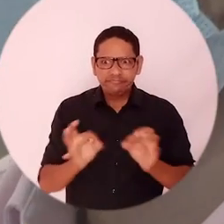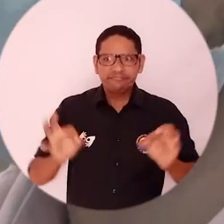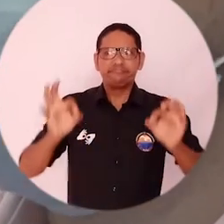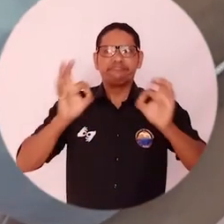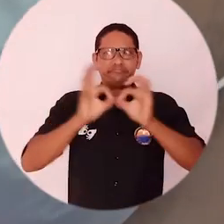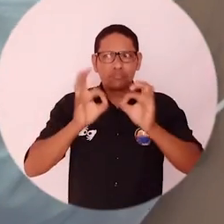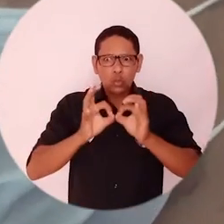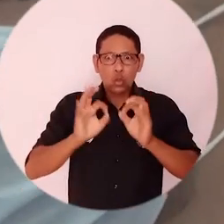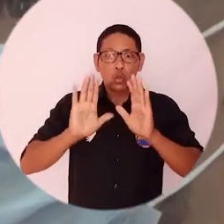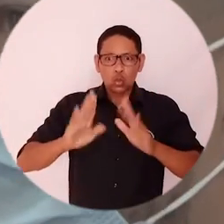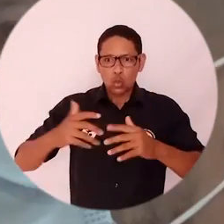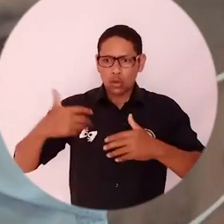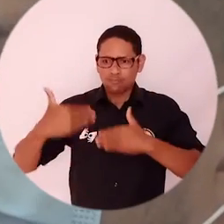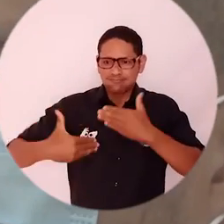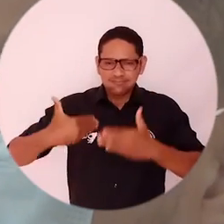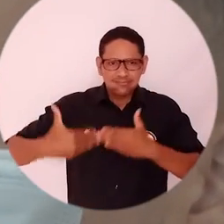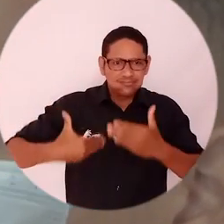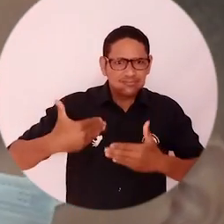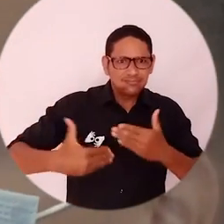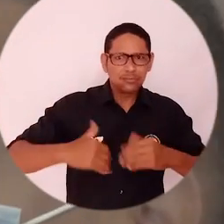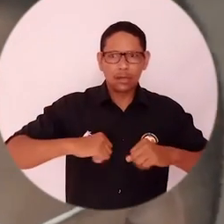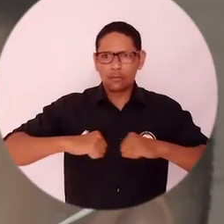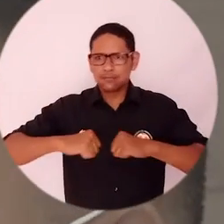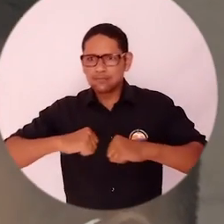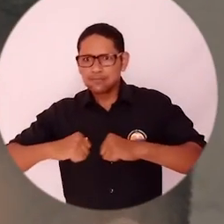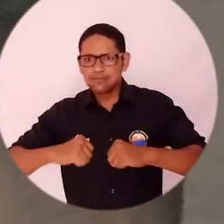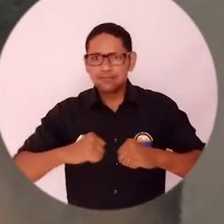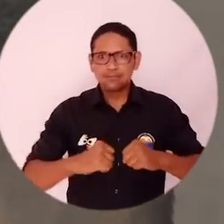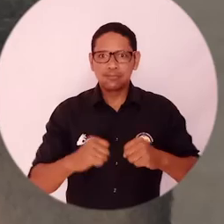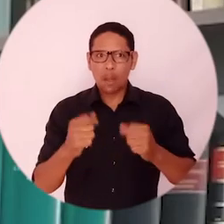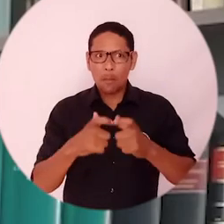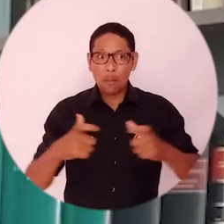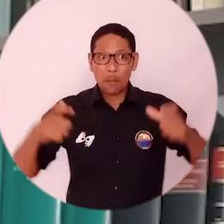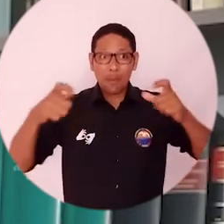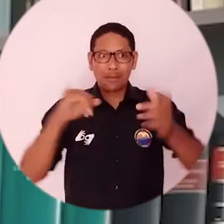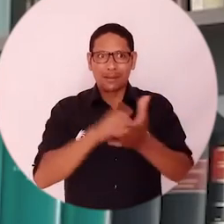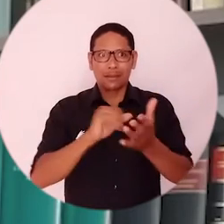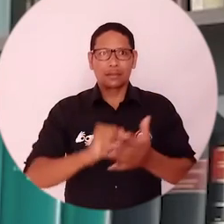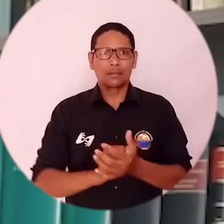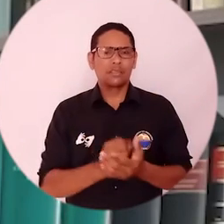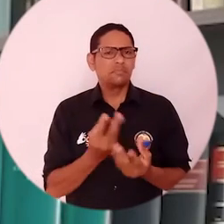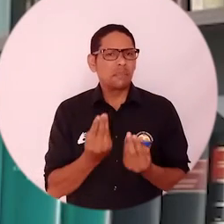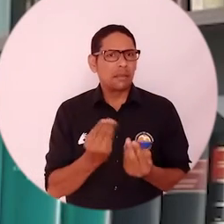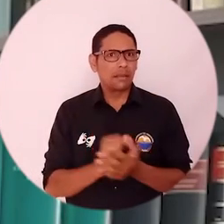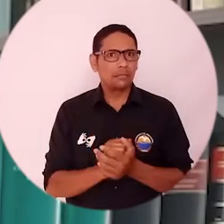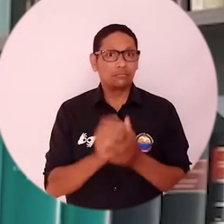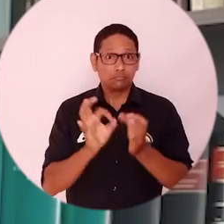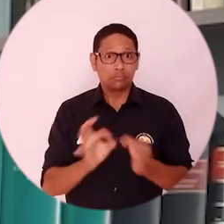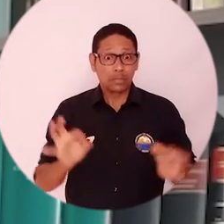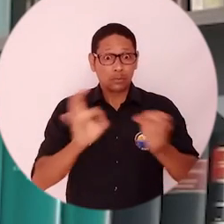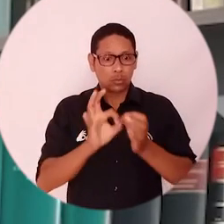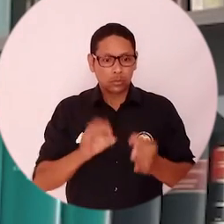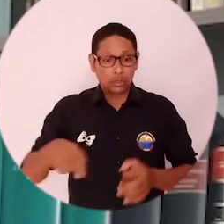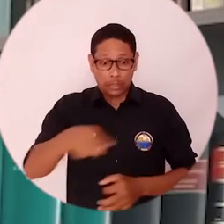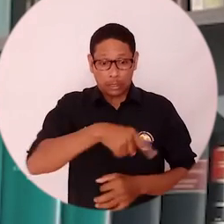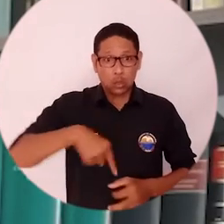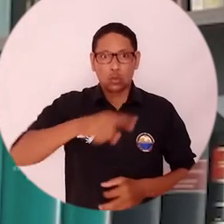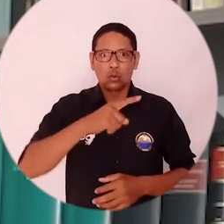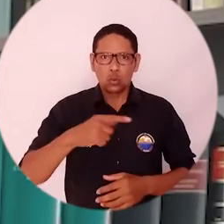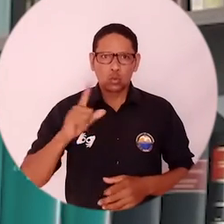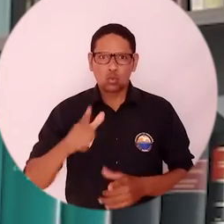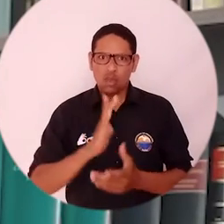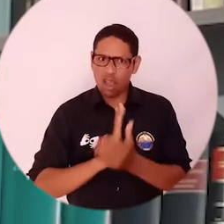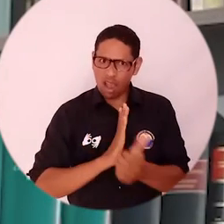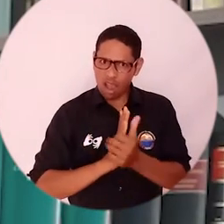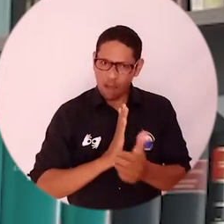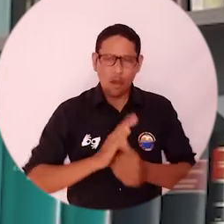el funcionamiento de un Congreso, de un Parlamento. ¿Esto para qué? Para que así puedan desarrollar mejor sus habilidades